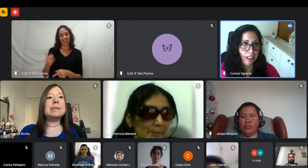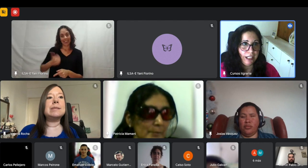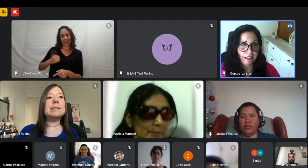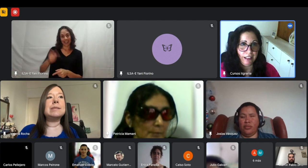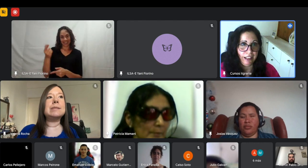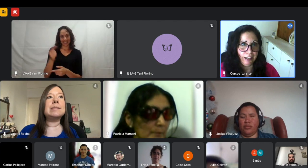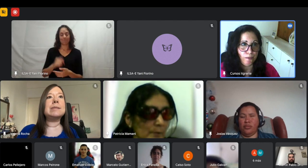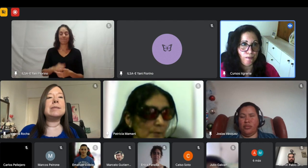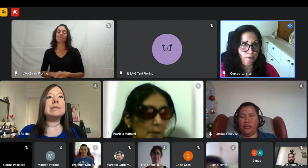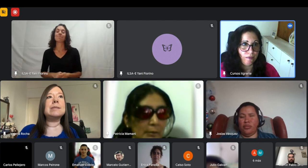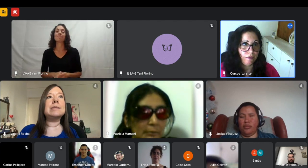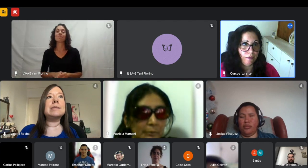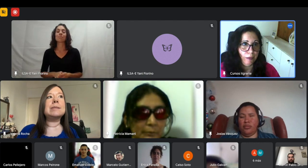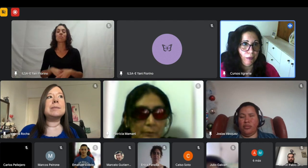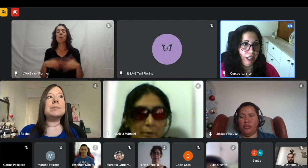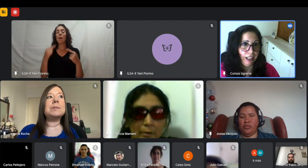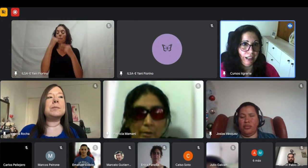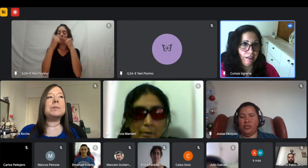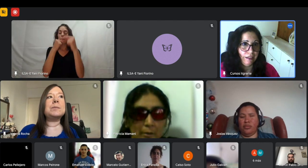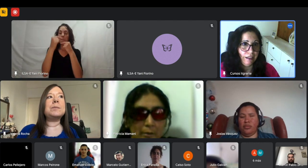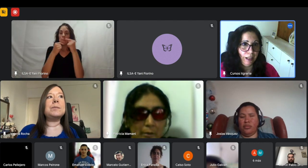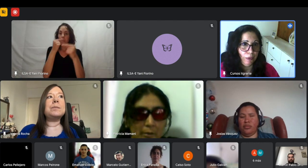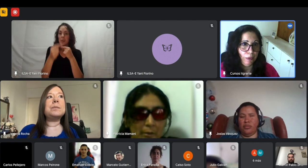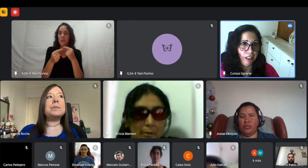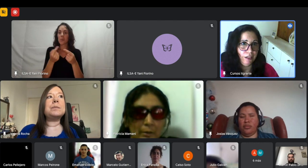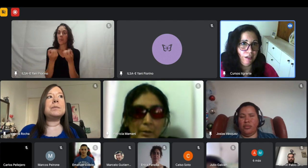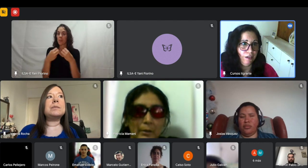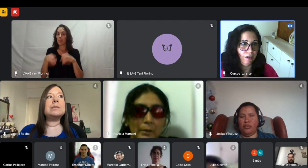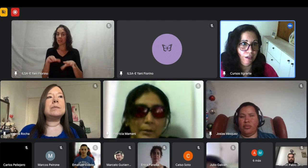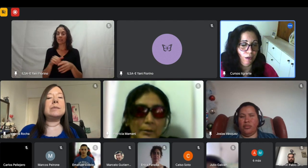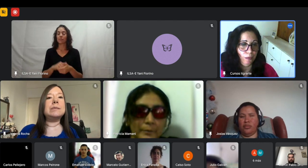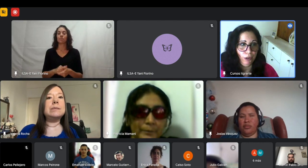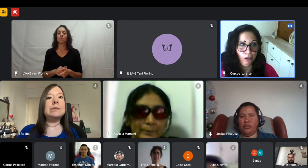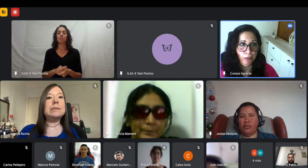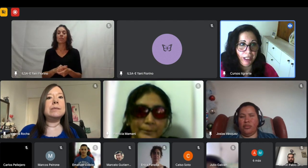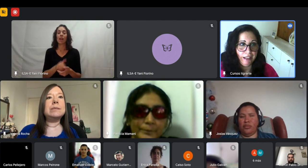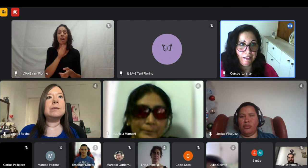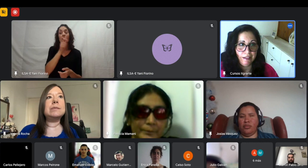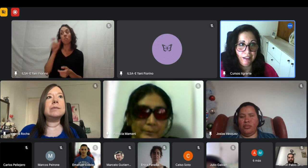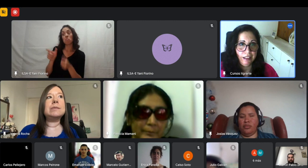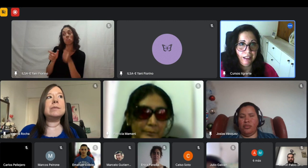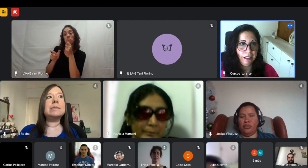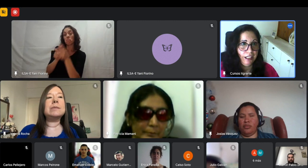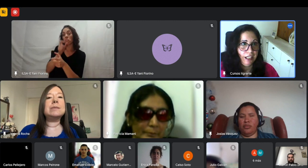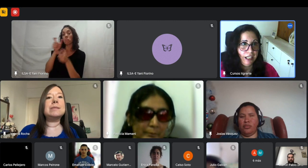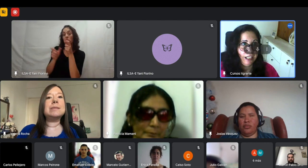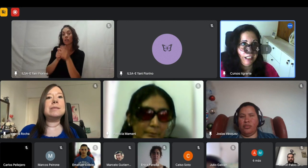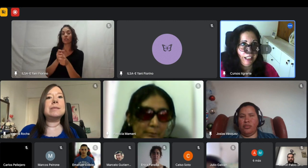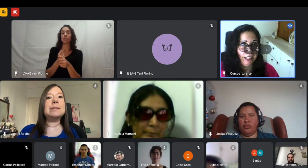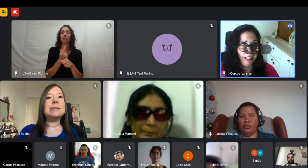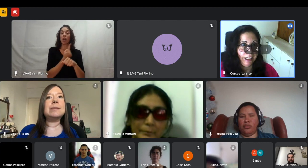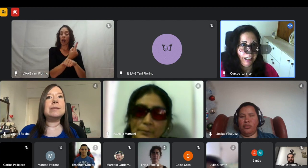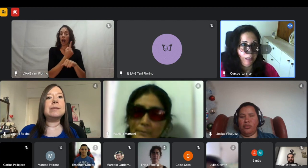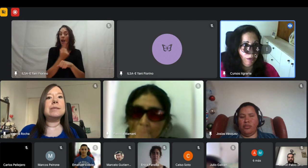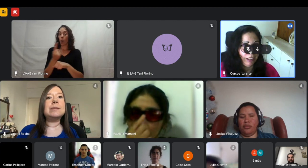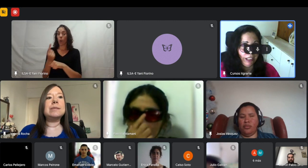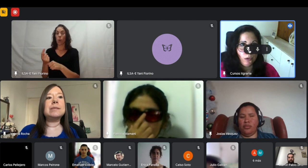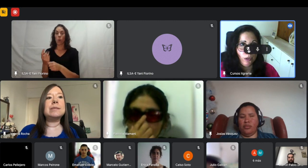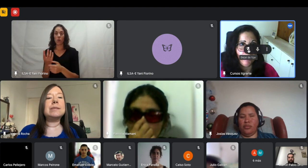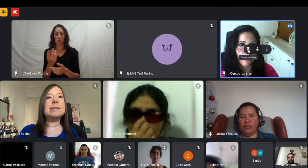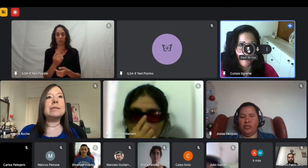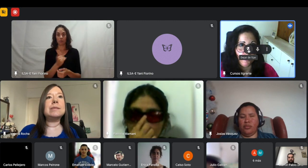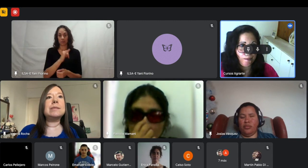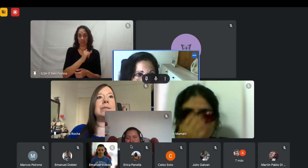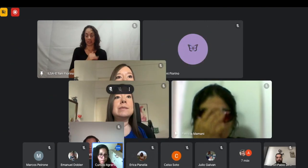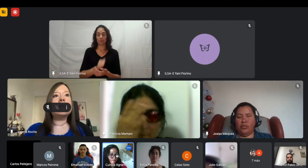preguntas vamos a ir respondiendo como los nombres y cada uno